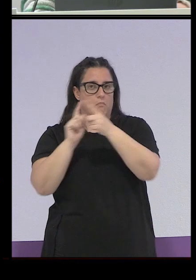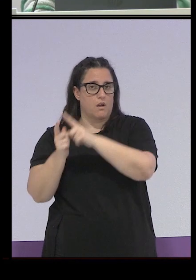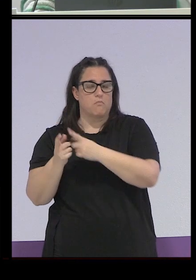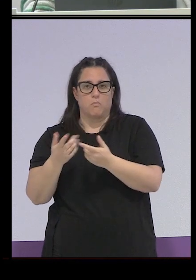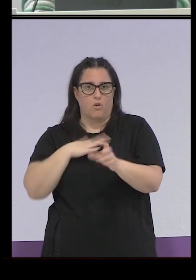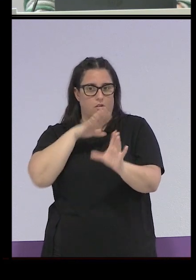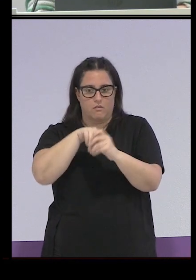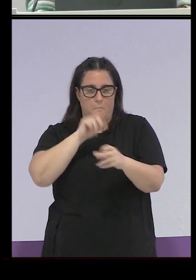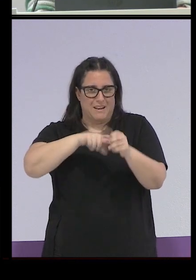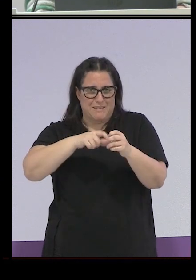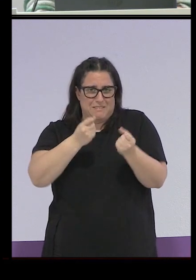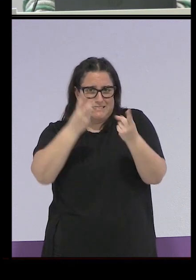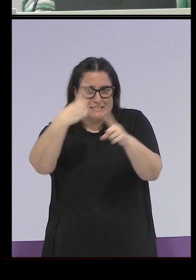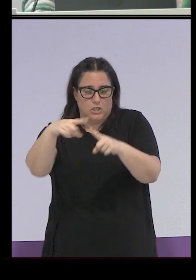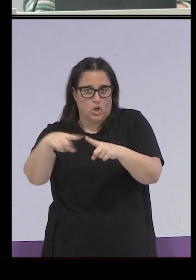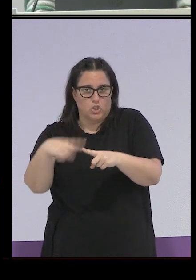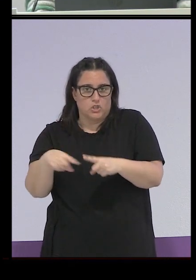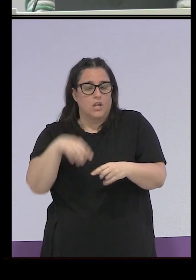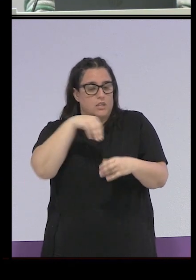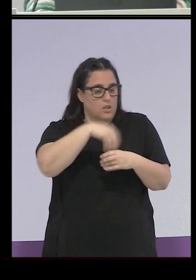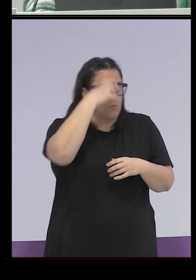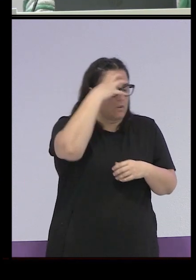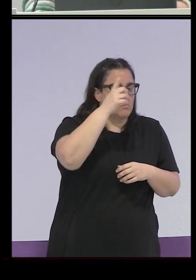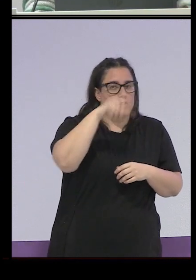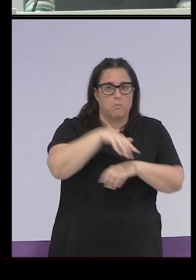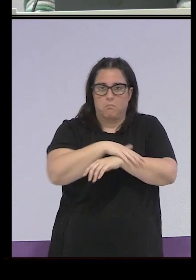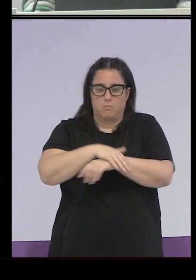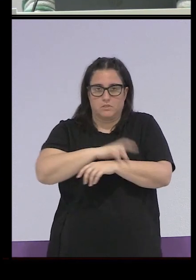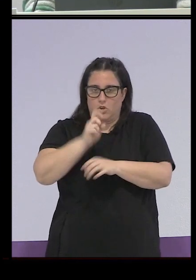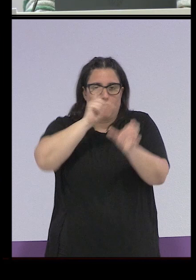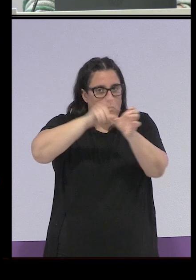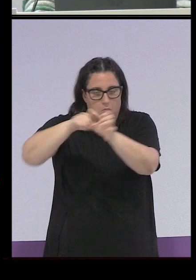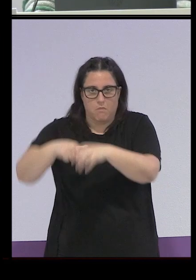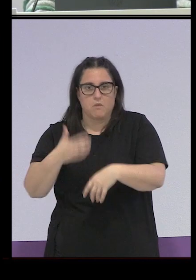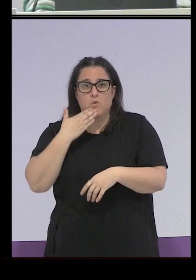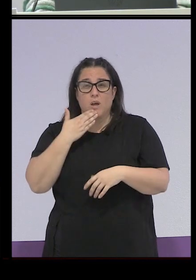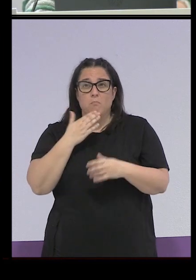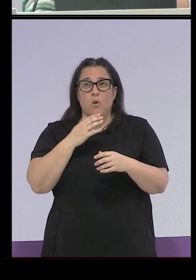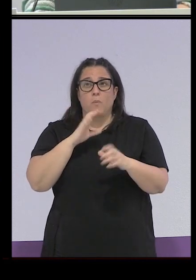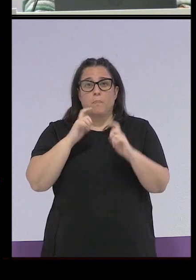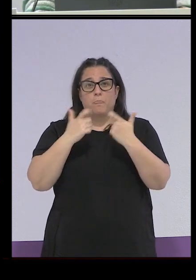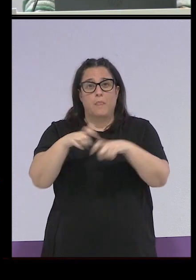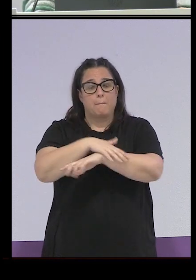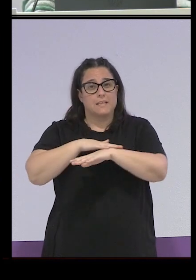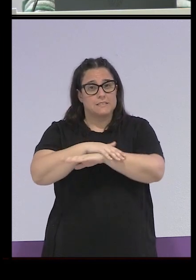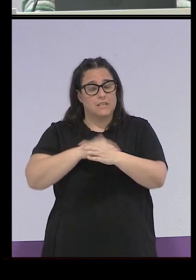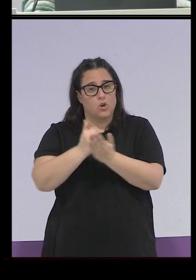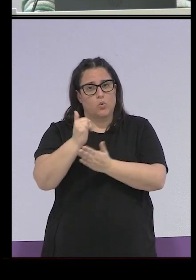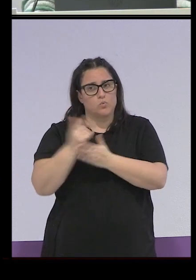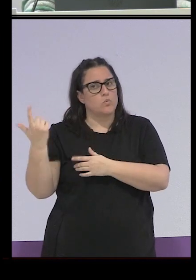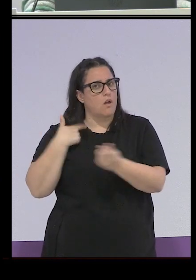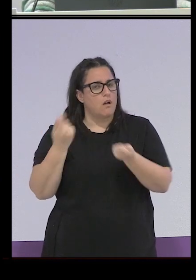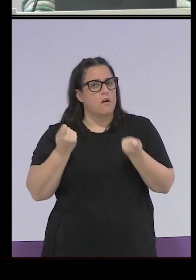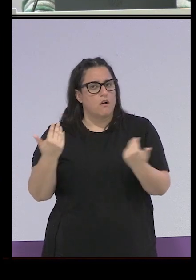estaban en el patronato, pero formaban parte de alguna manera de todos los ministerios, ¿no?, en la agricultura, por ejemplo, tuvieron mucha mano, porque ellas tenían la